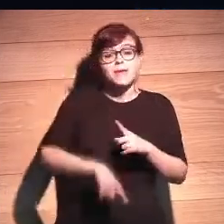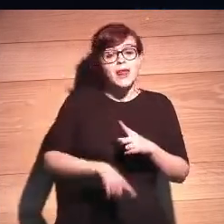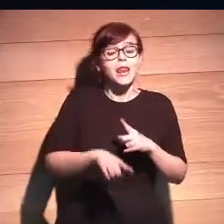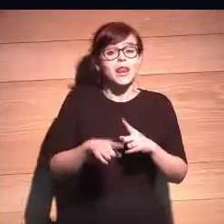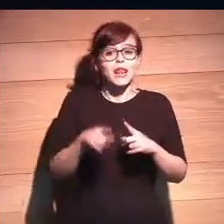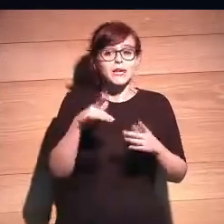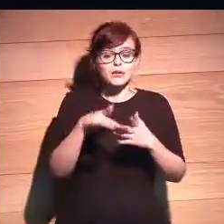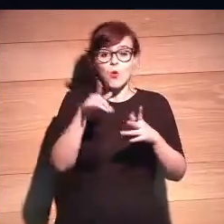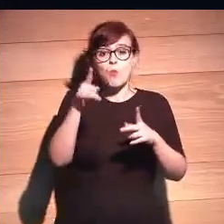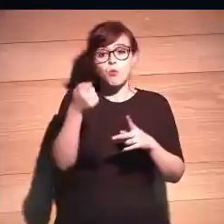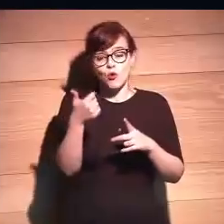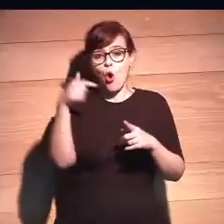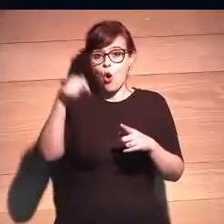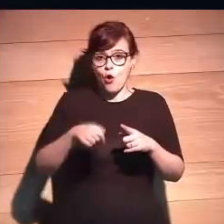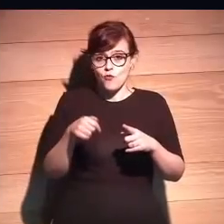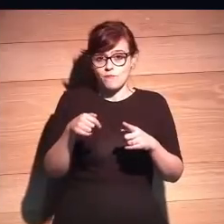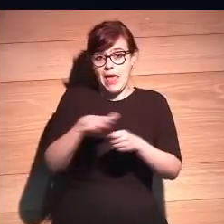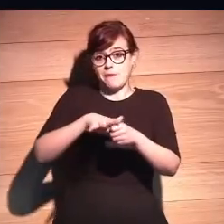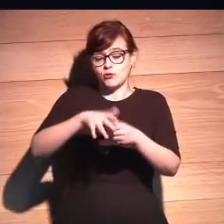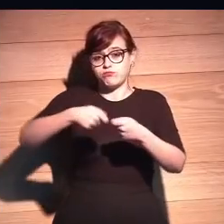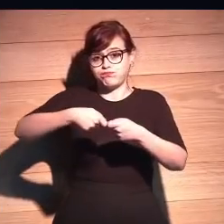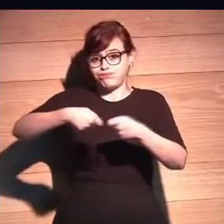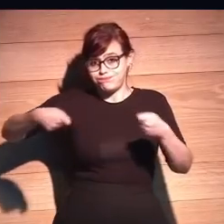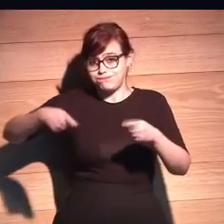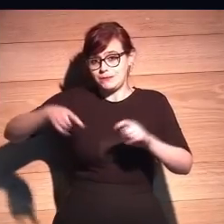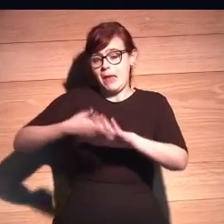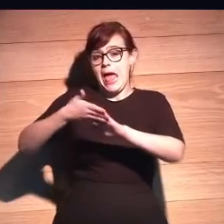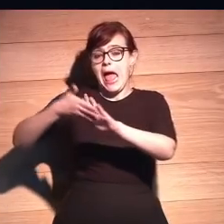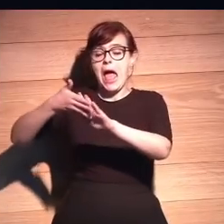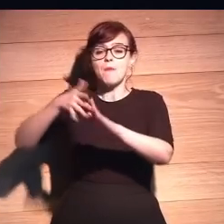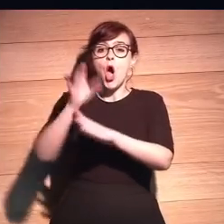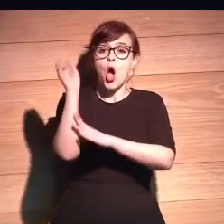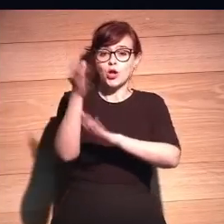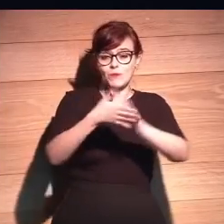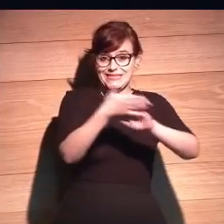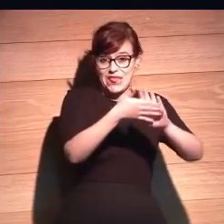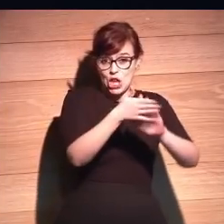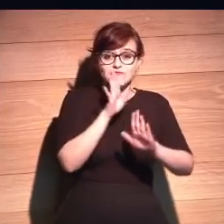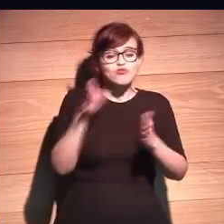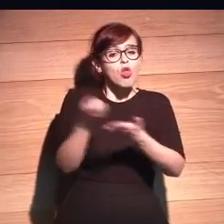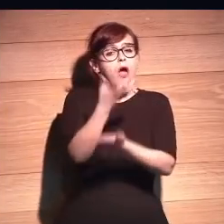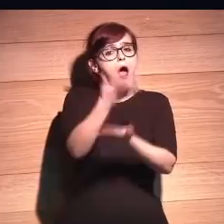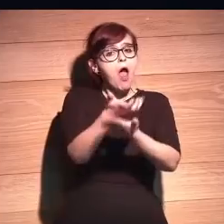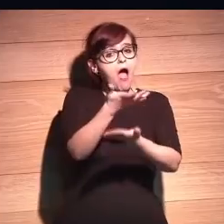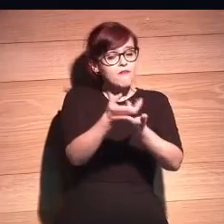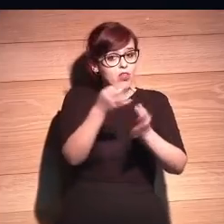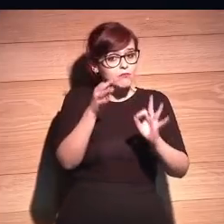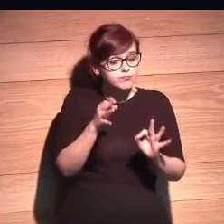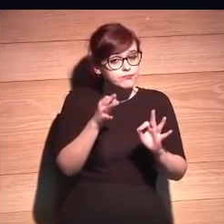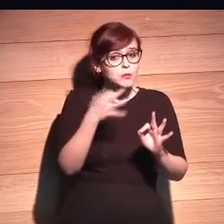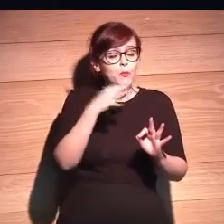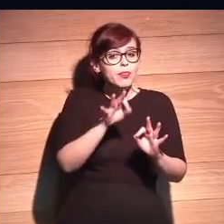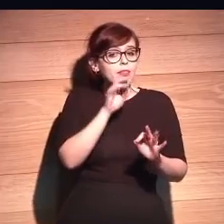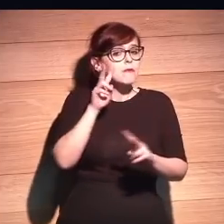nos extendemos un poquito en este campo porque todas estas charlas, todas estas conversaciones quedan grabadas y